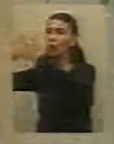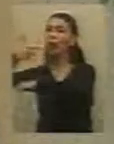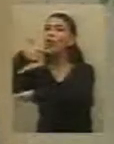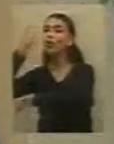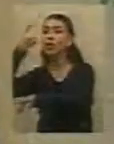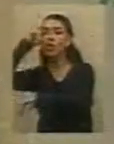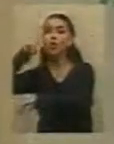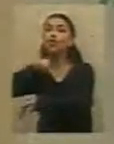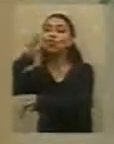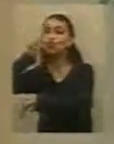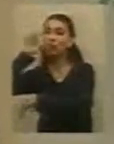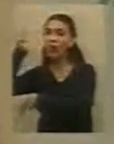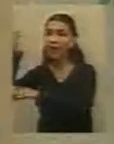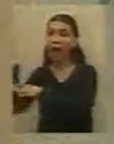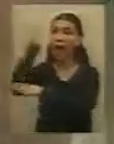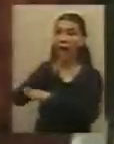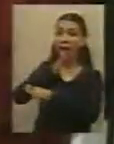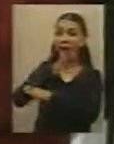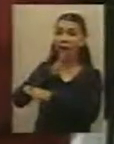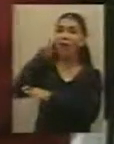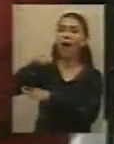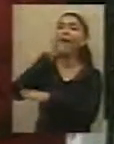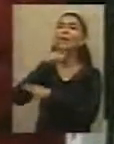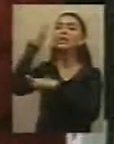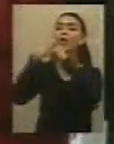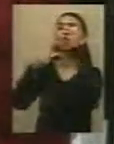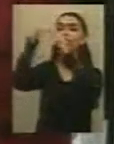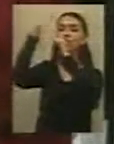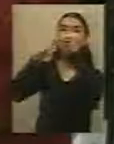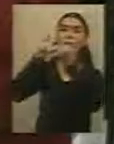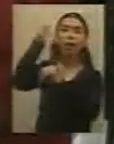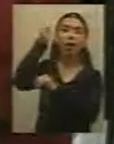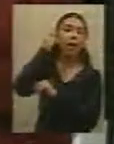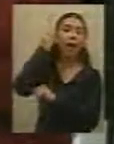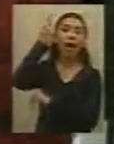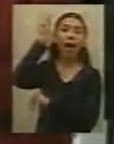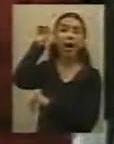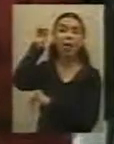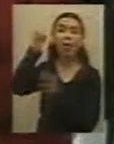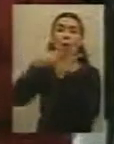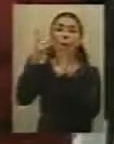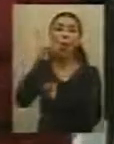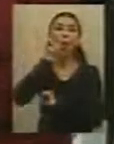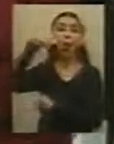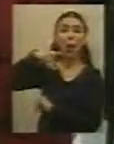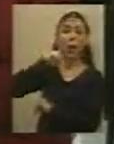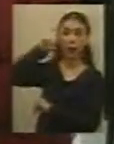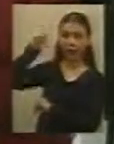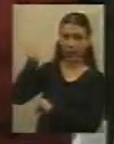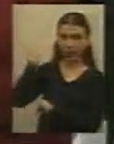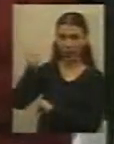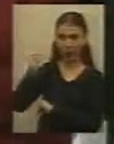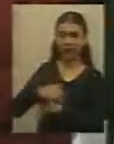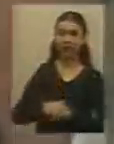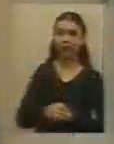Primero, a ver, voy a ir por pasos. Sí, por favor. Quiero aclarar que esas tierras en un principio, donde están